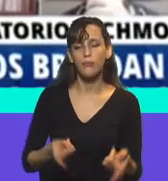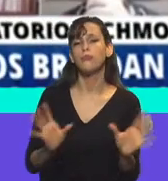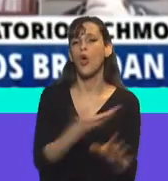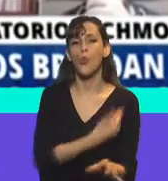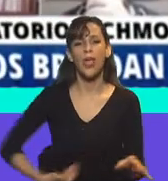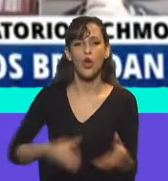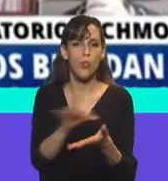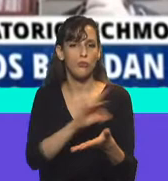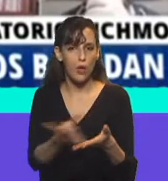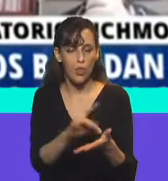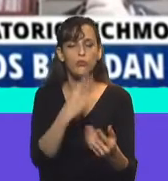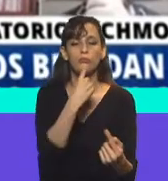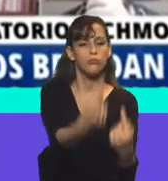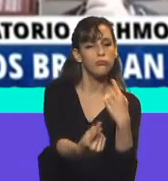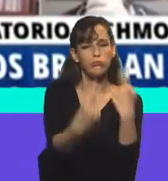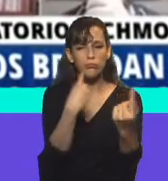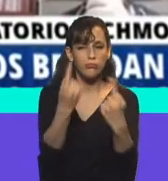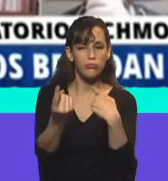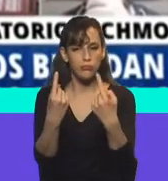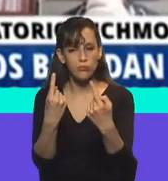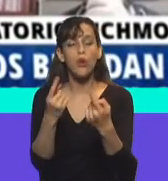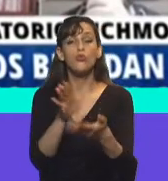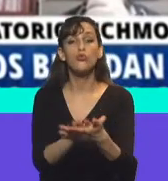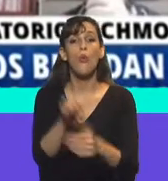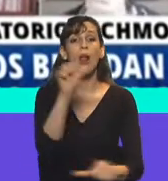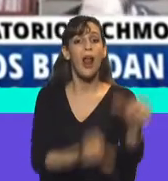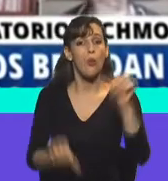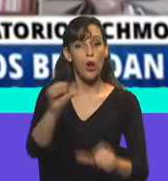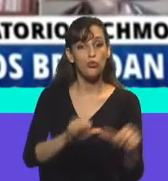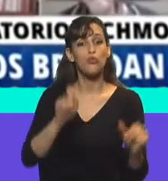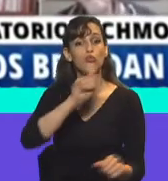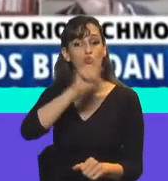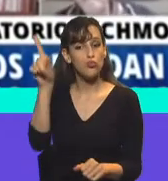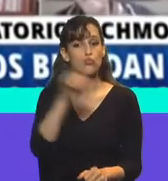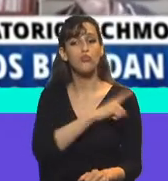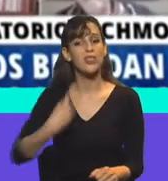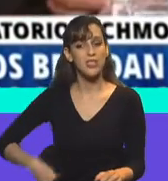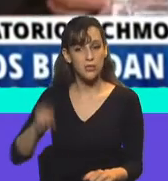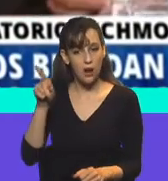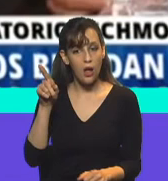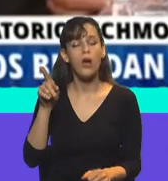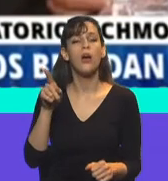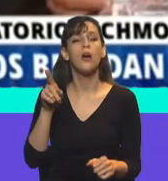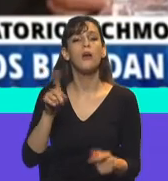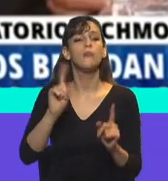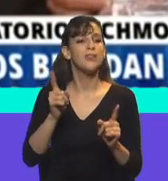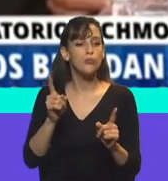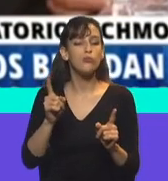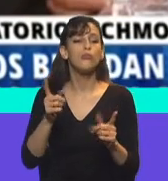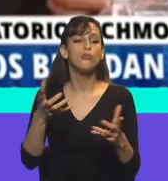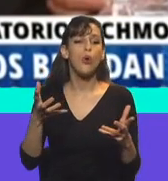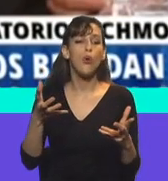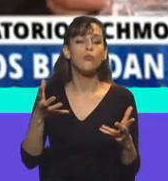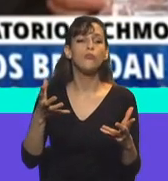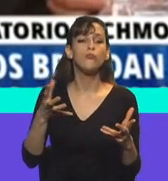para con los laboratorios, tanto de China, por la vacuna Sinopharm, como también con los